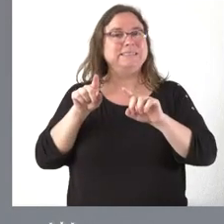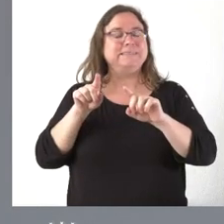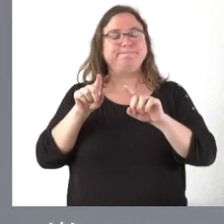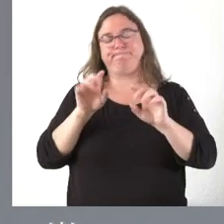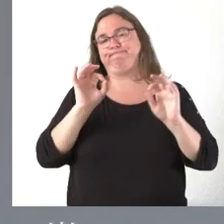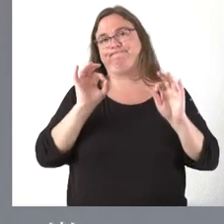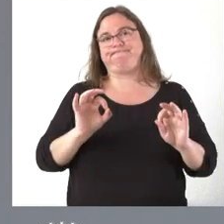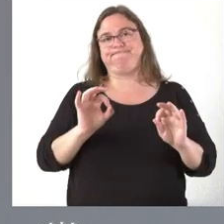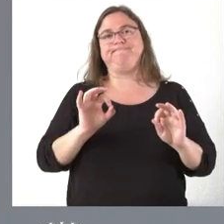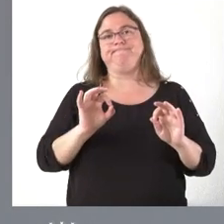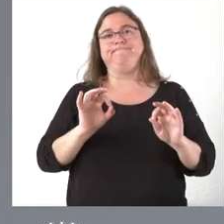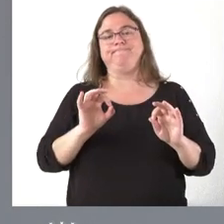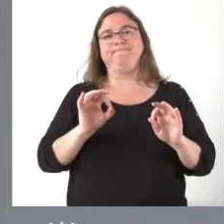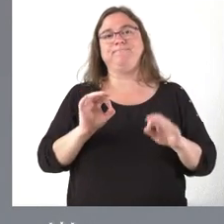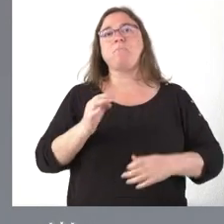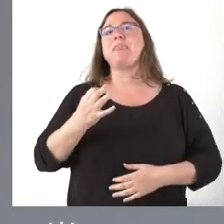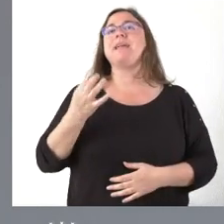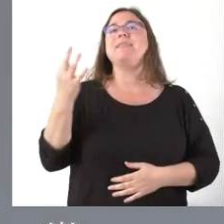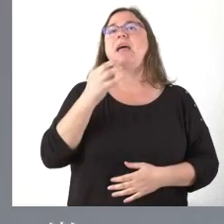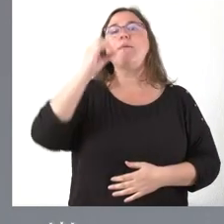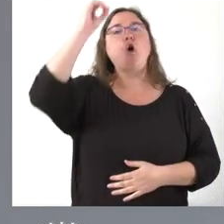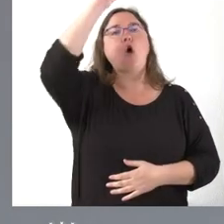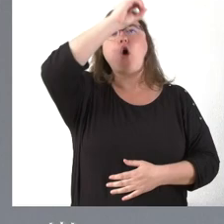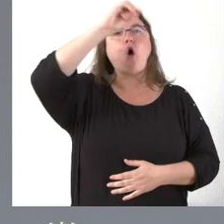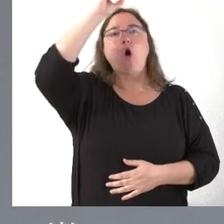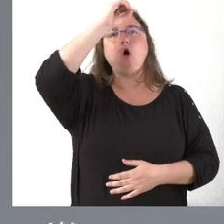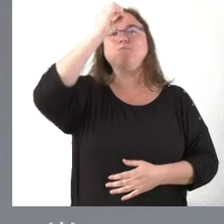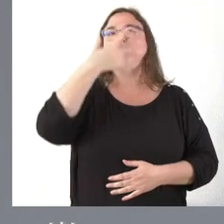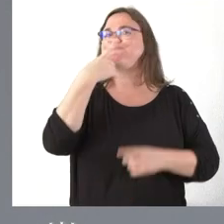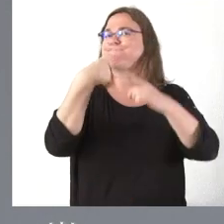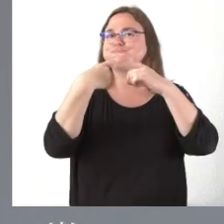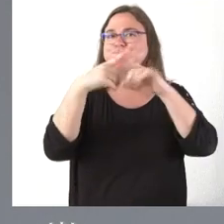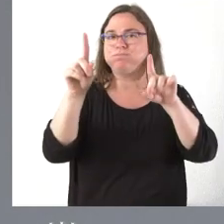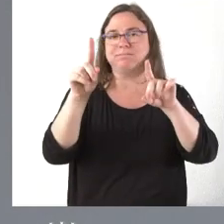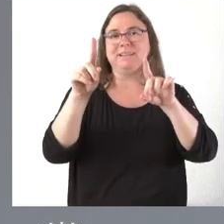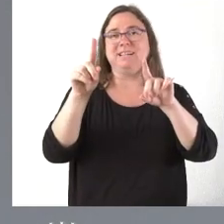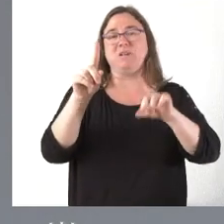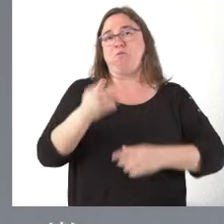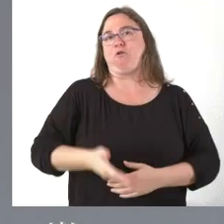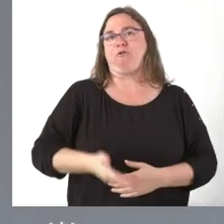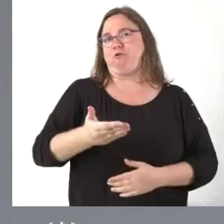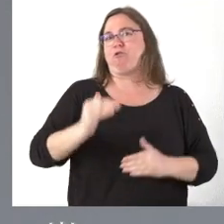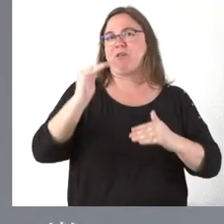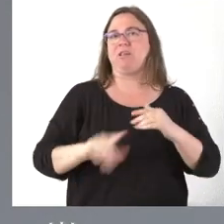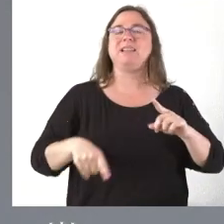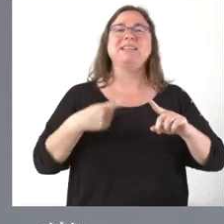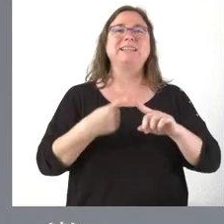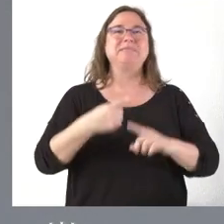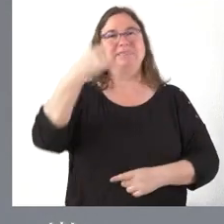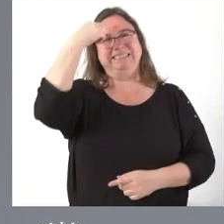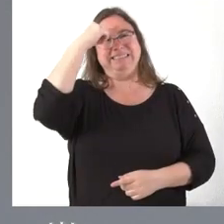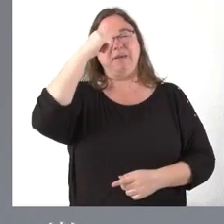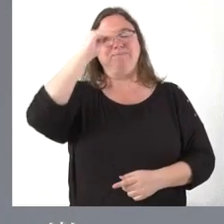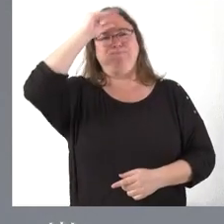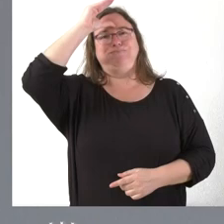inevitablemente, tiene una opinión y un conocimiento, una opinión menos fundamentada y un conocimiento menos